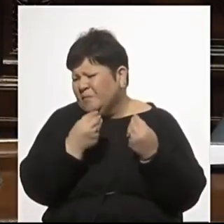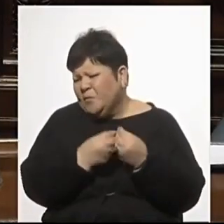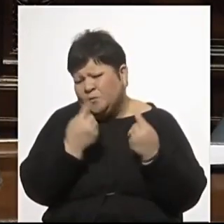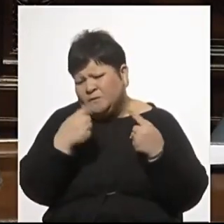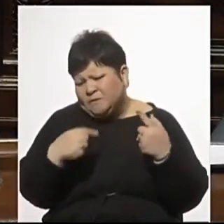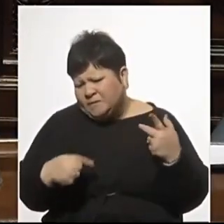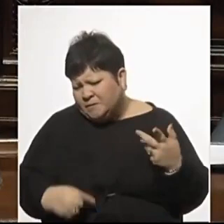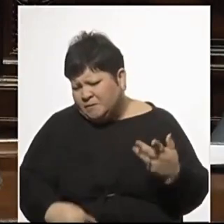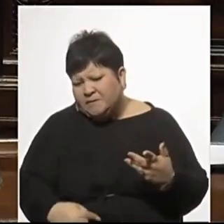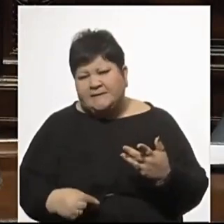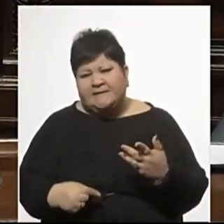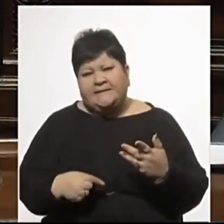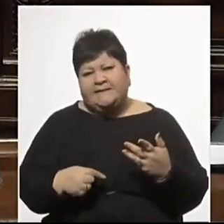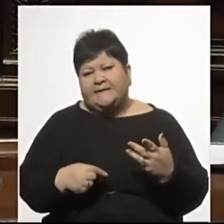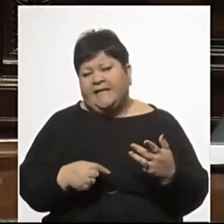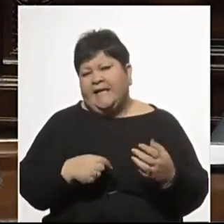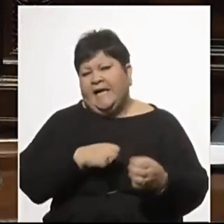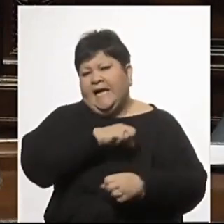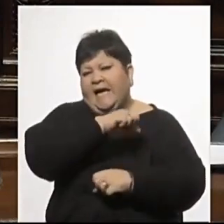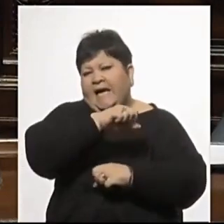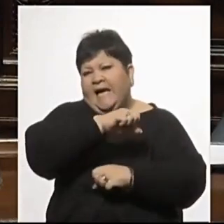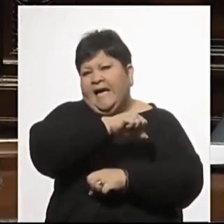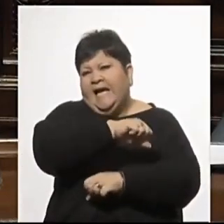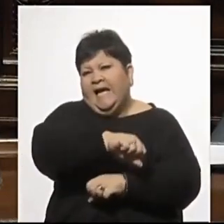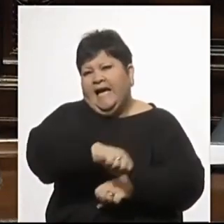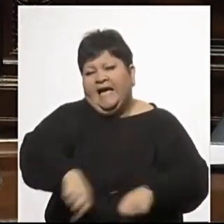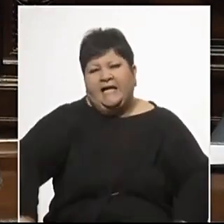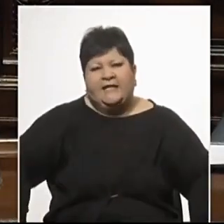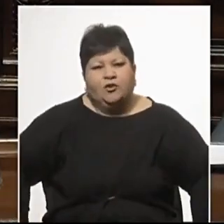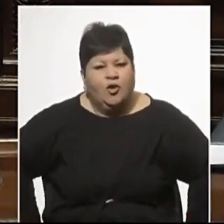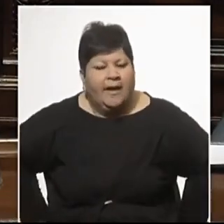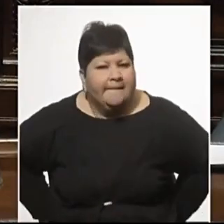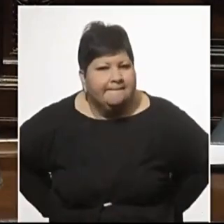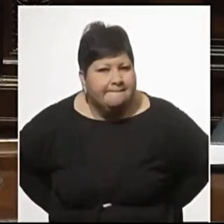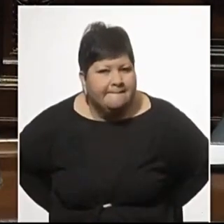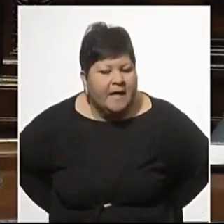estar seis meses atado con el hambre con las manos en la espalda